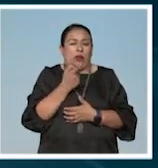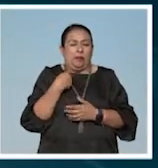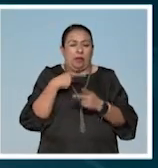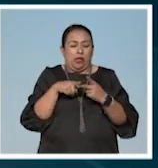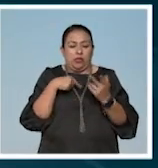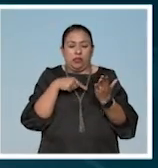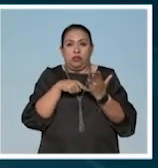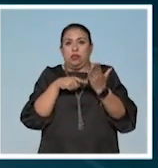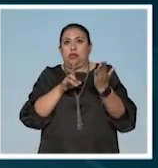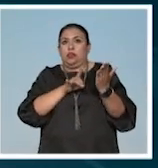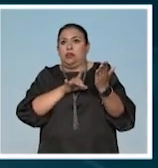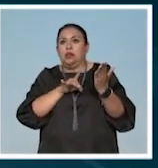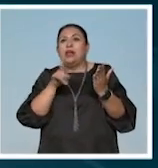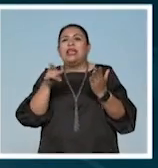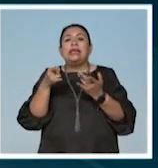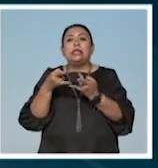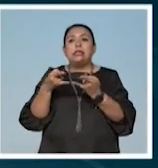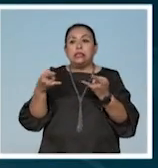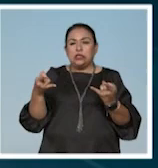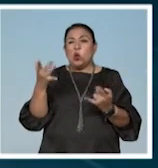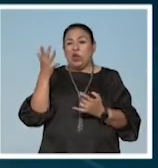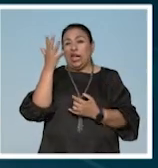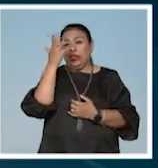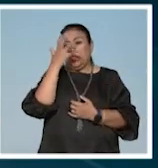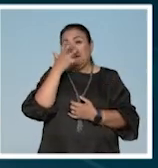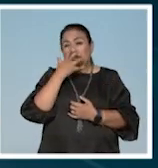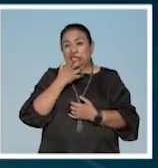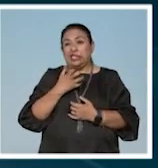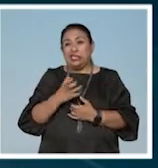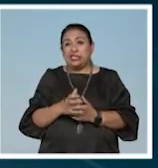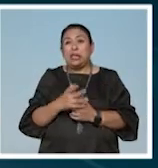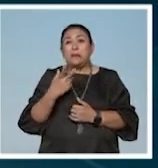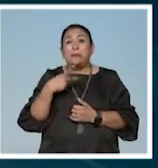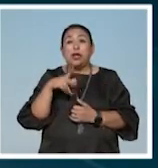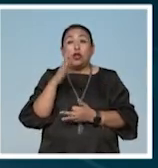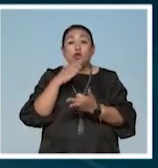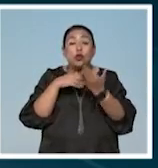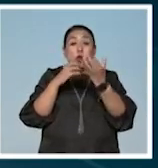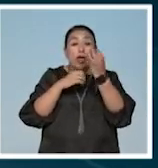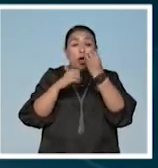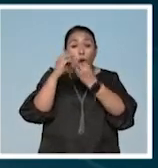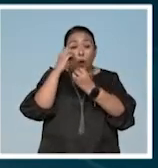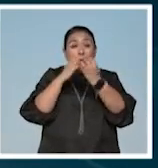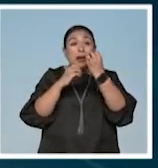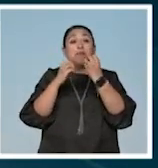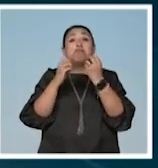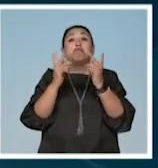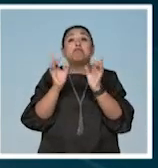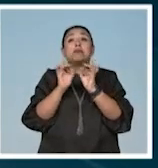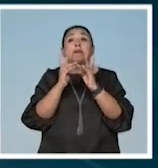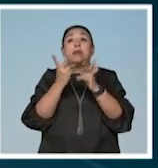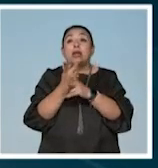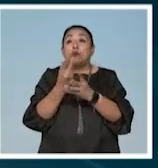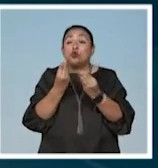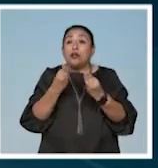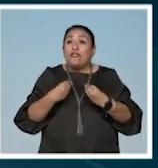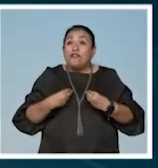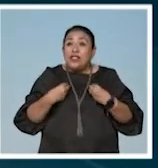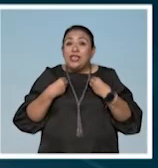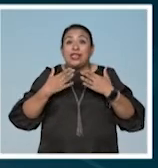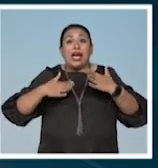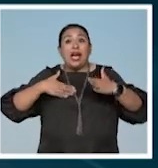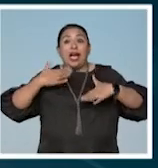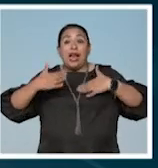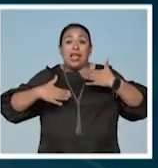principio suena a una historia muy triste pero todo en la obra sucede con muchísima vida con muchísima